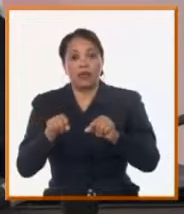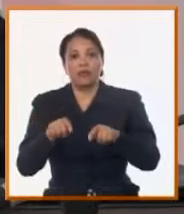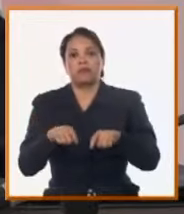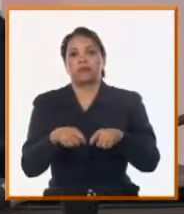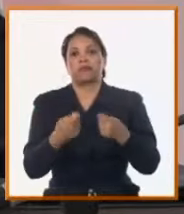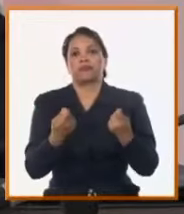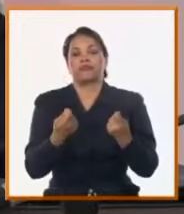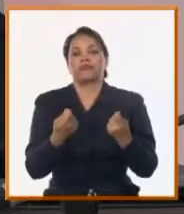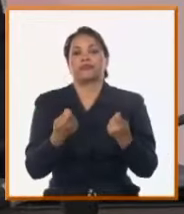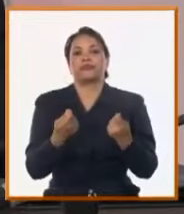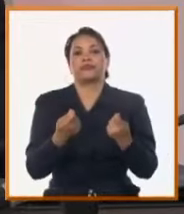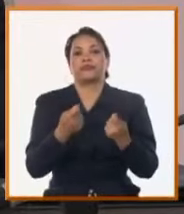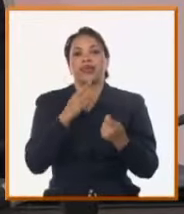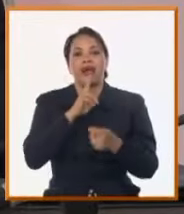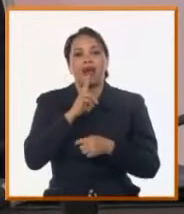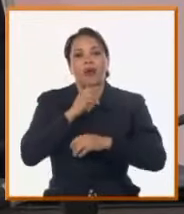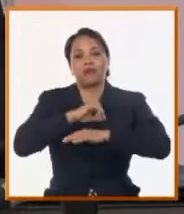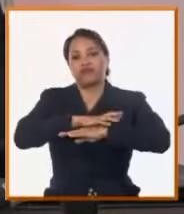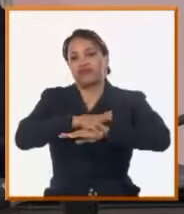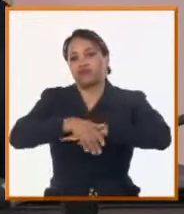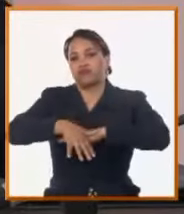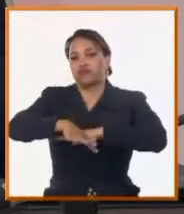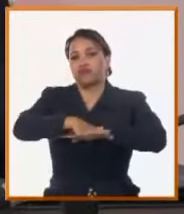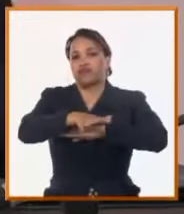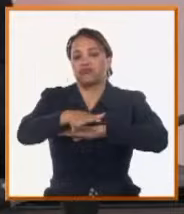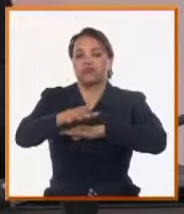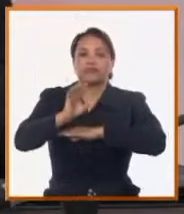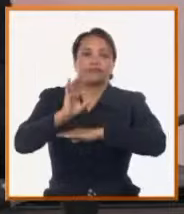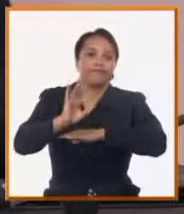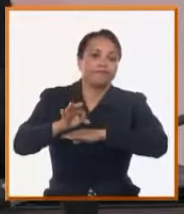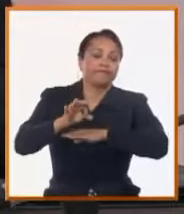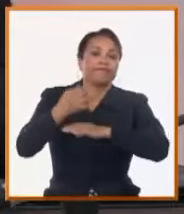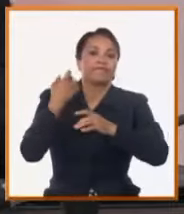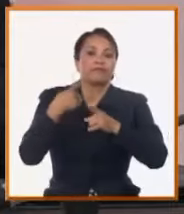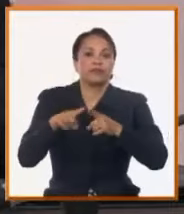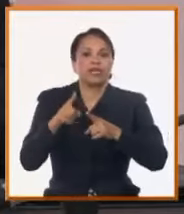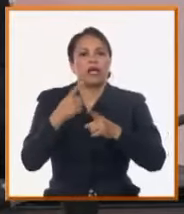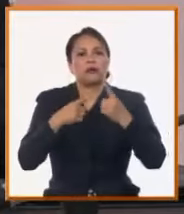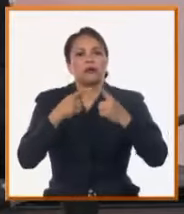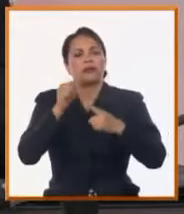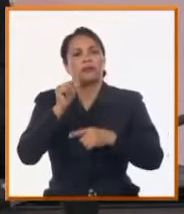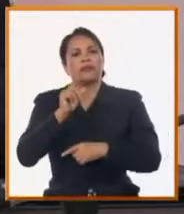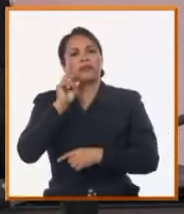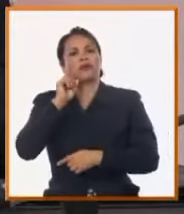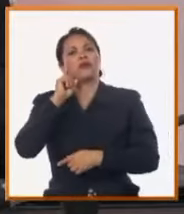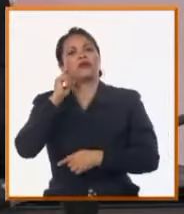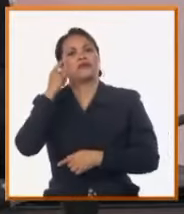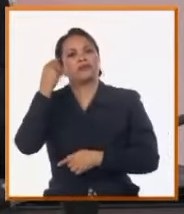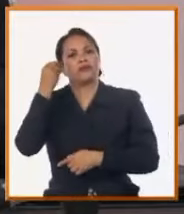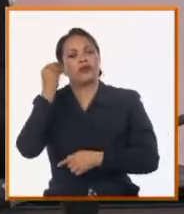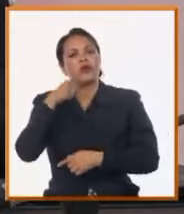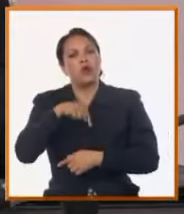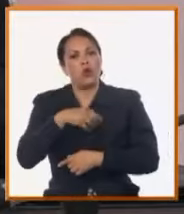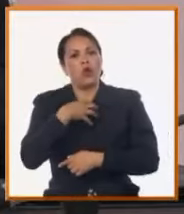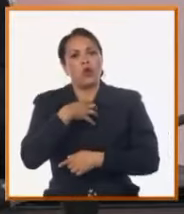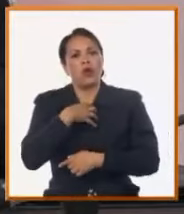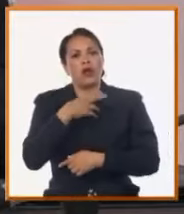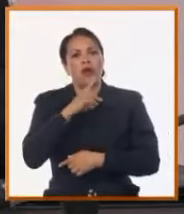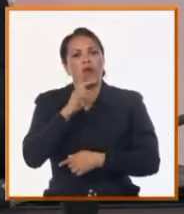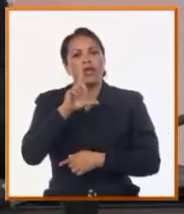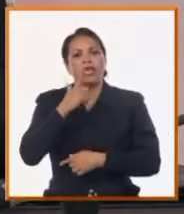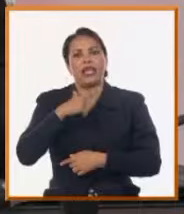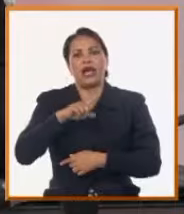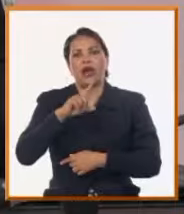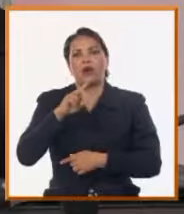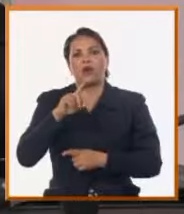un gran salidero. Y también, bueno, está alguien pensando, puso, que dice, hoy toca el agua el autón y amanecimos